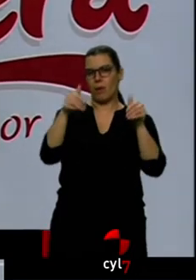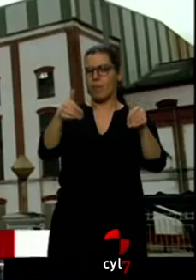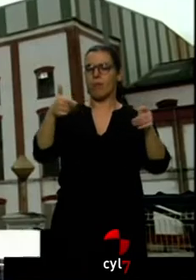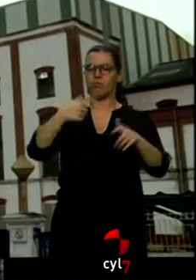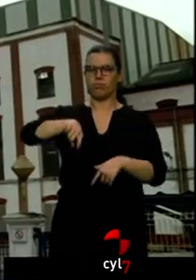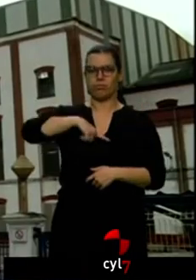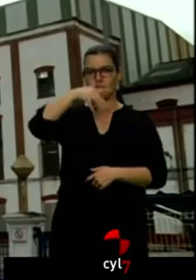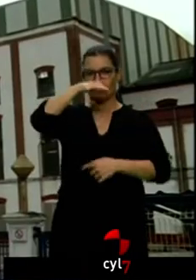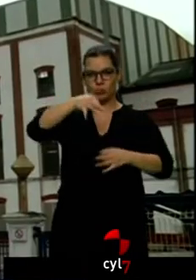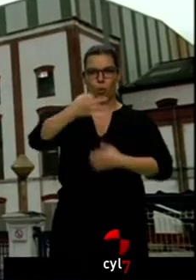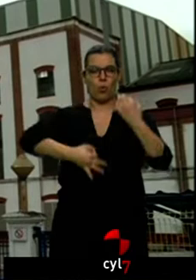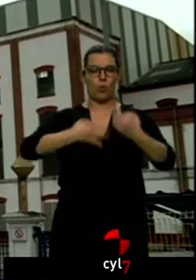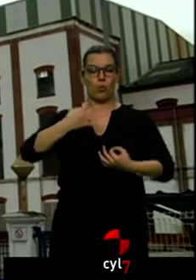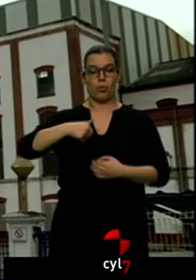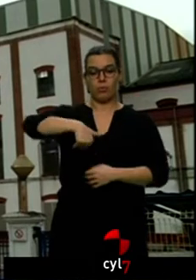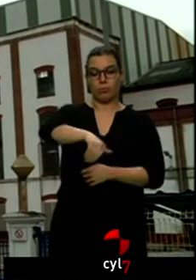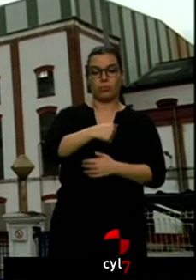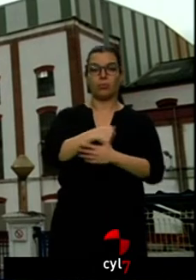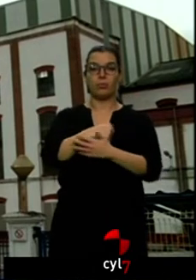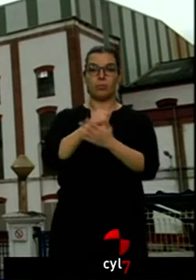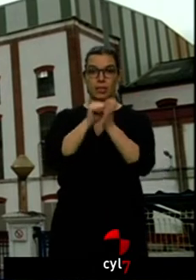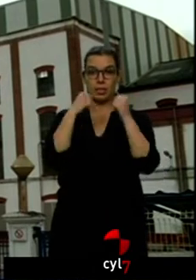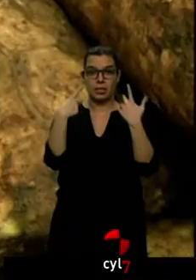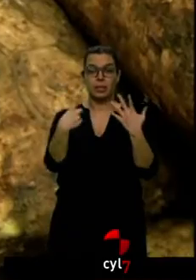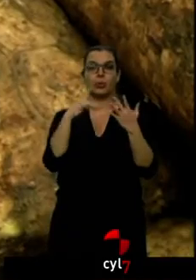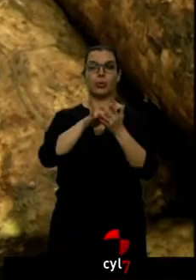habrá un Consejo Regional Agrario para abordar este tema.